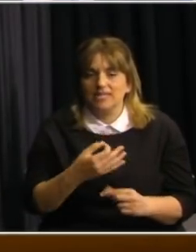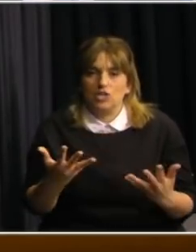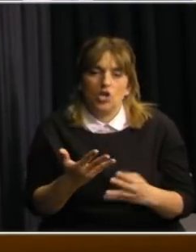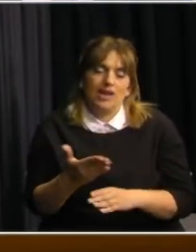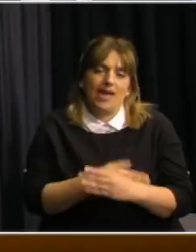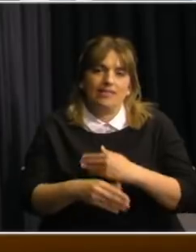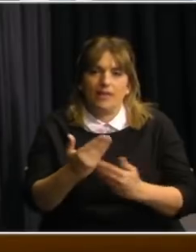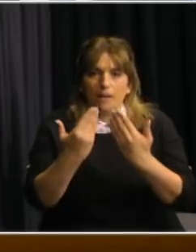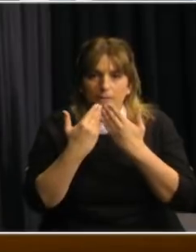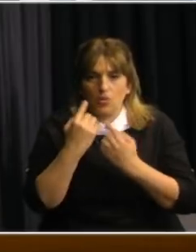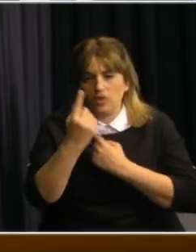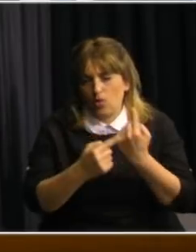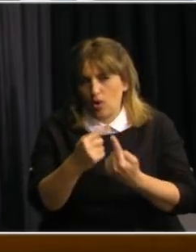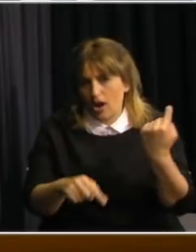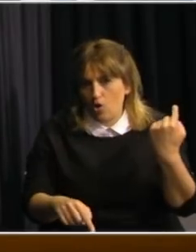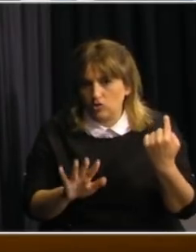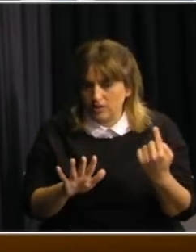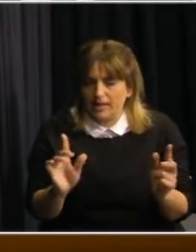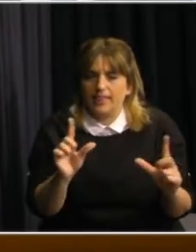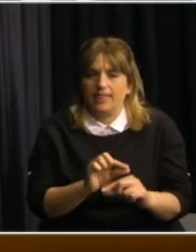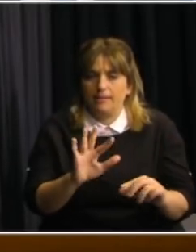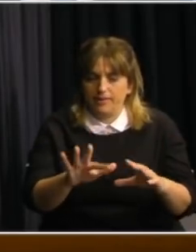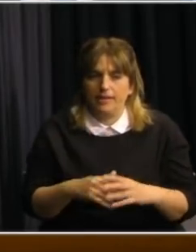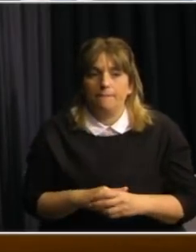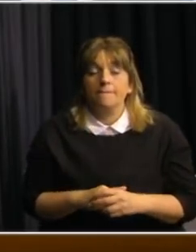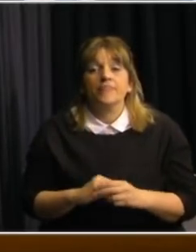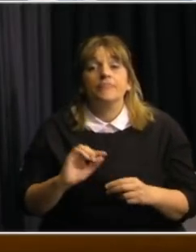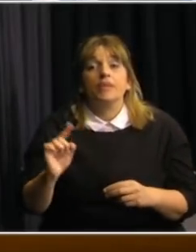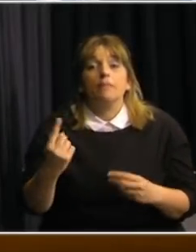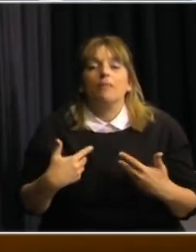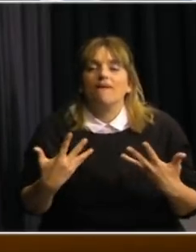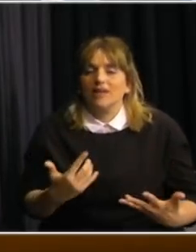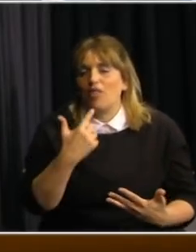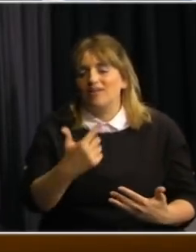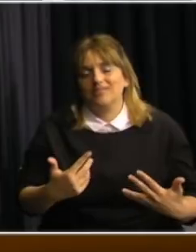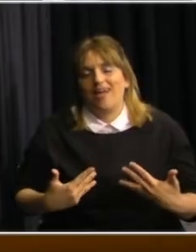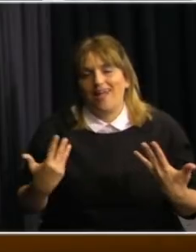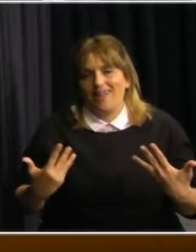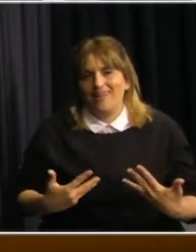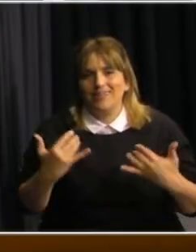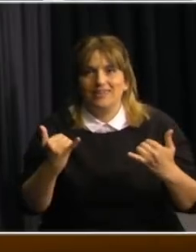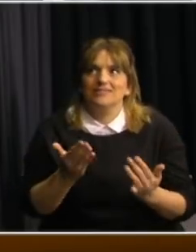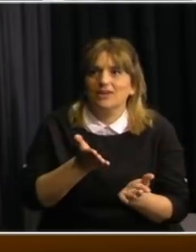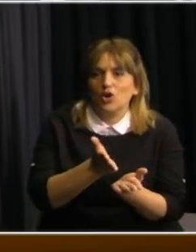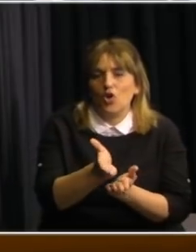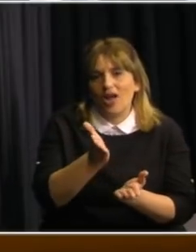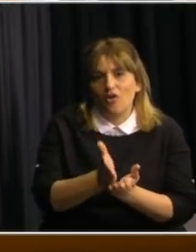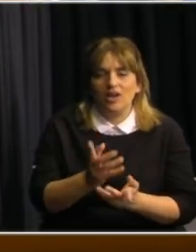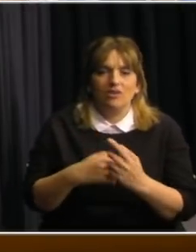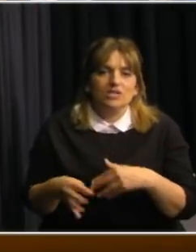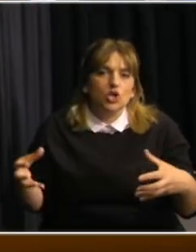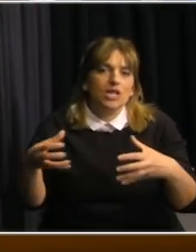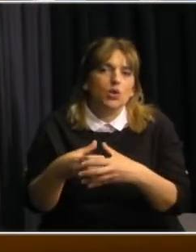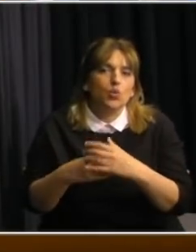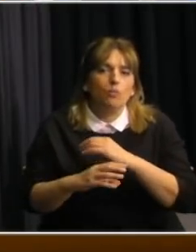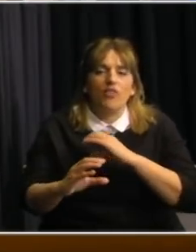preguntas, algunos elementos de cierre. Primero, comentarles con mucha alegría que con la colaboración decisiva del equipo de